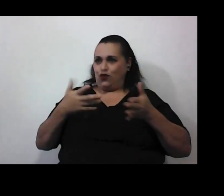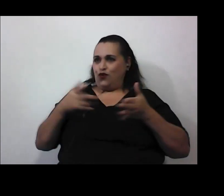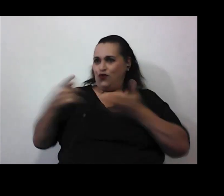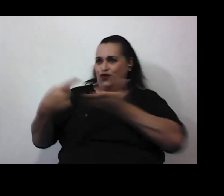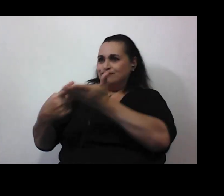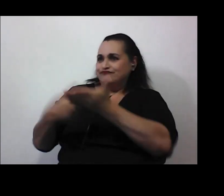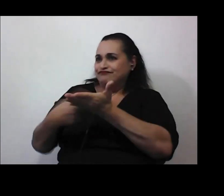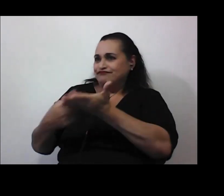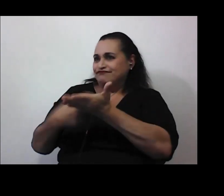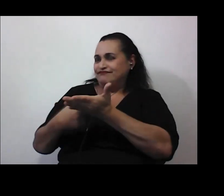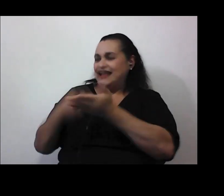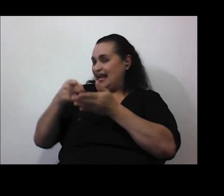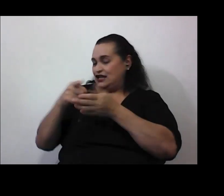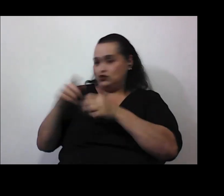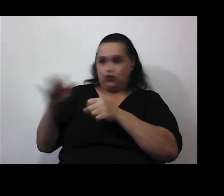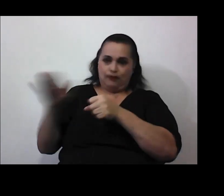absolutamente